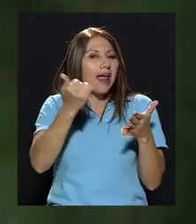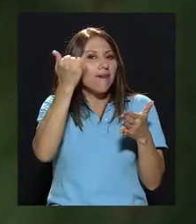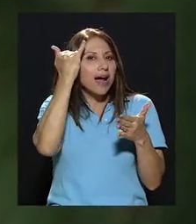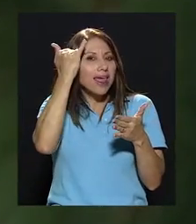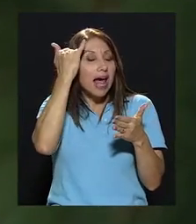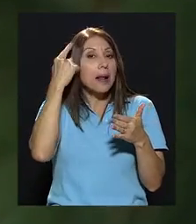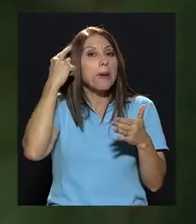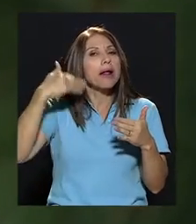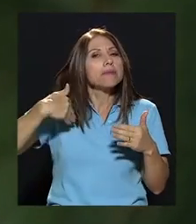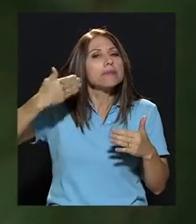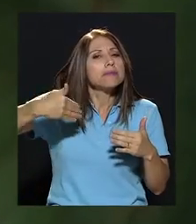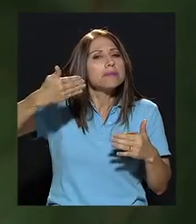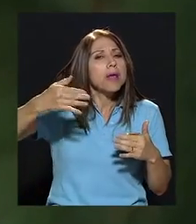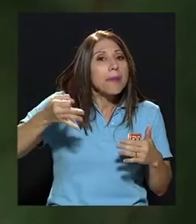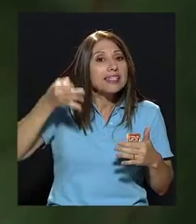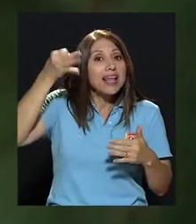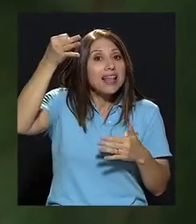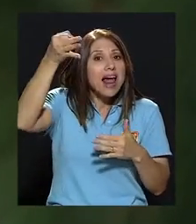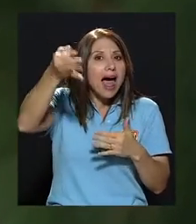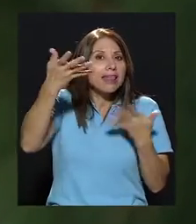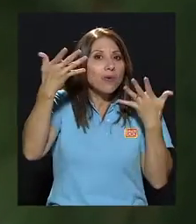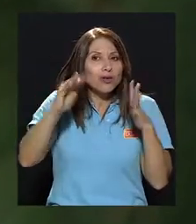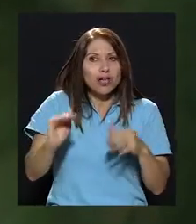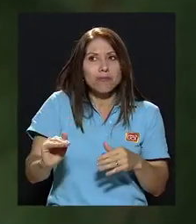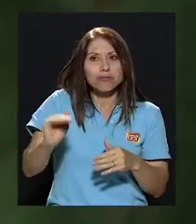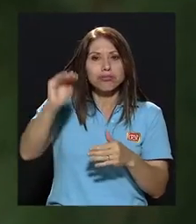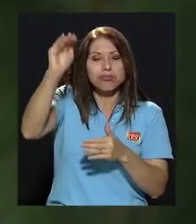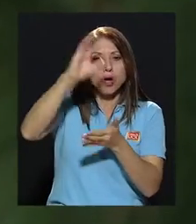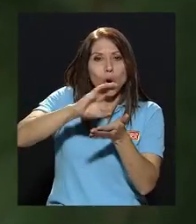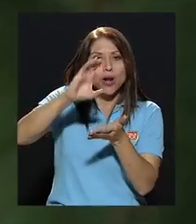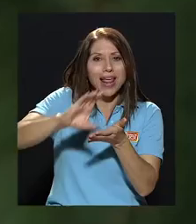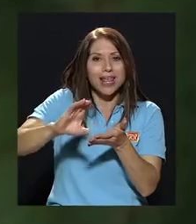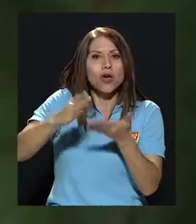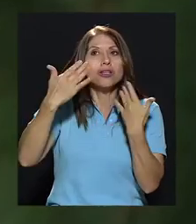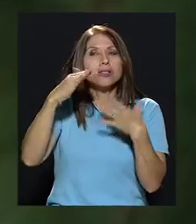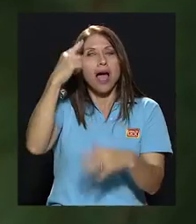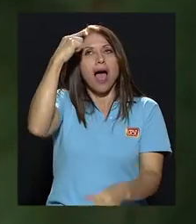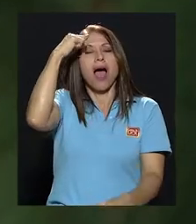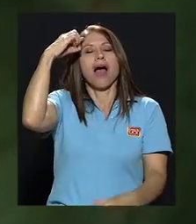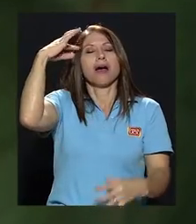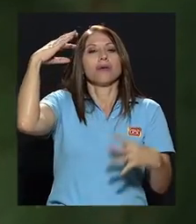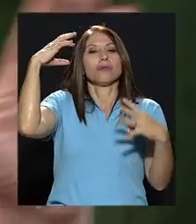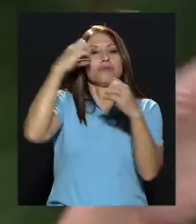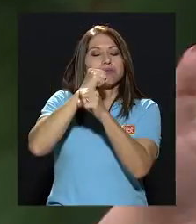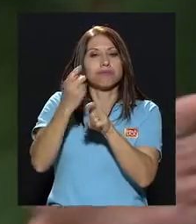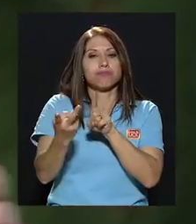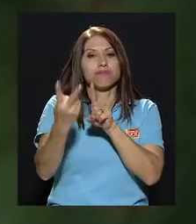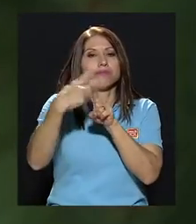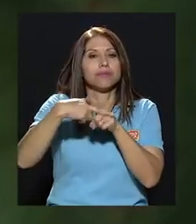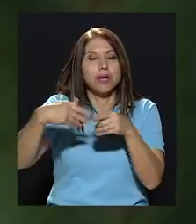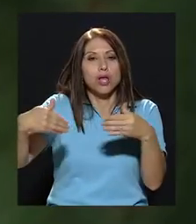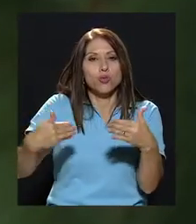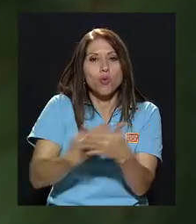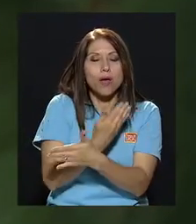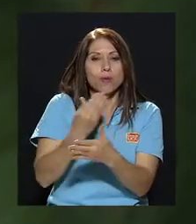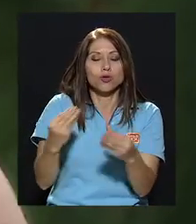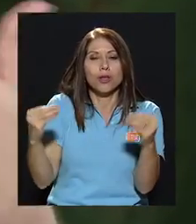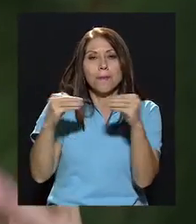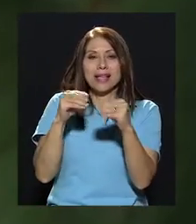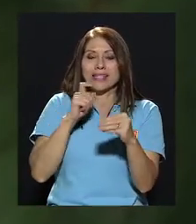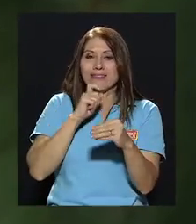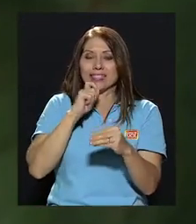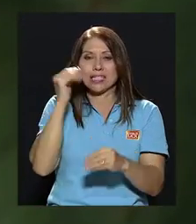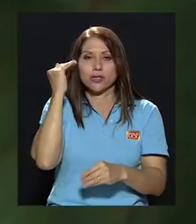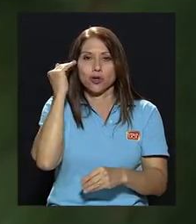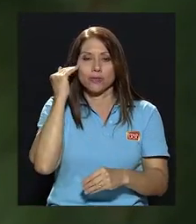en niveles superiores del colegio, ya de una vez ahí salga esa síntesis, aplicarse a nuevos y